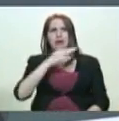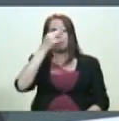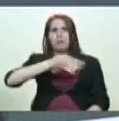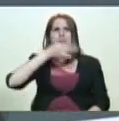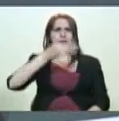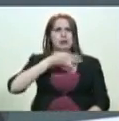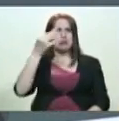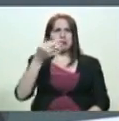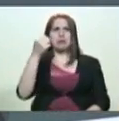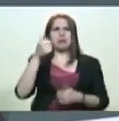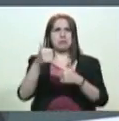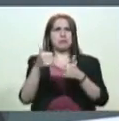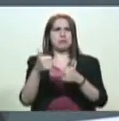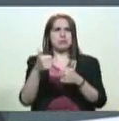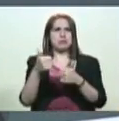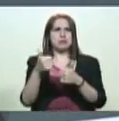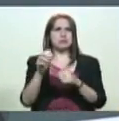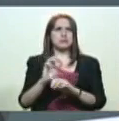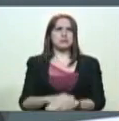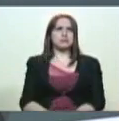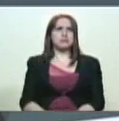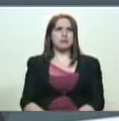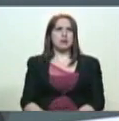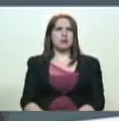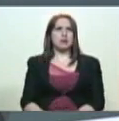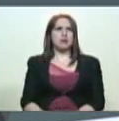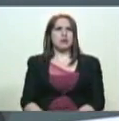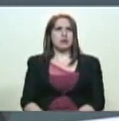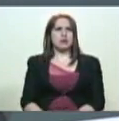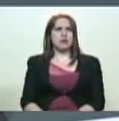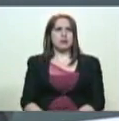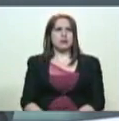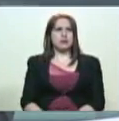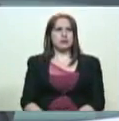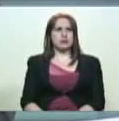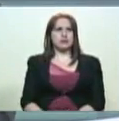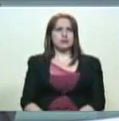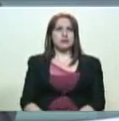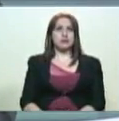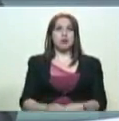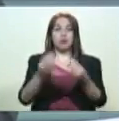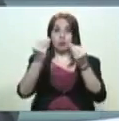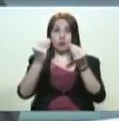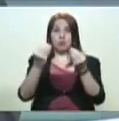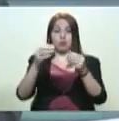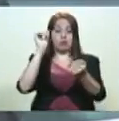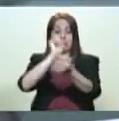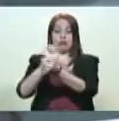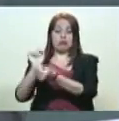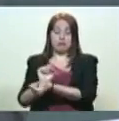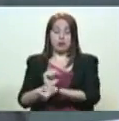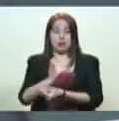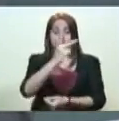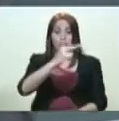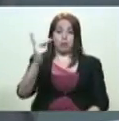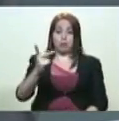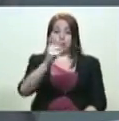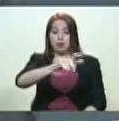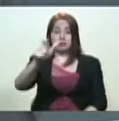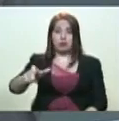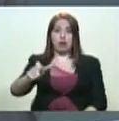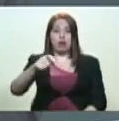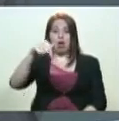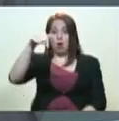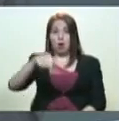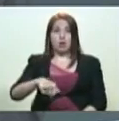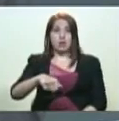suficientemente y hay un punto de inflexión tras la captura de estos personajes durante el día